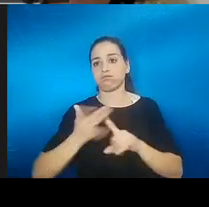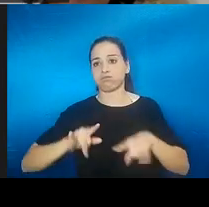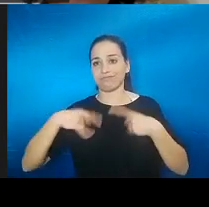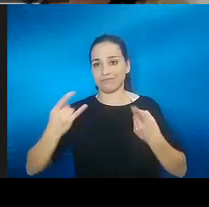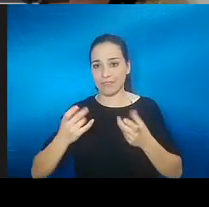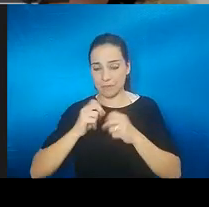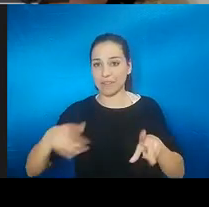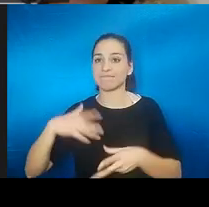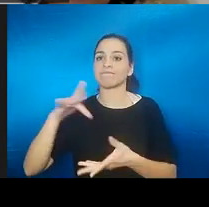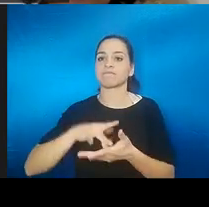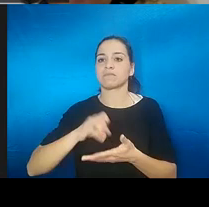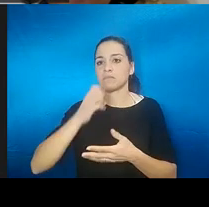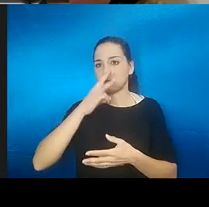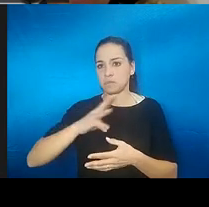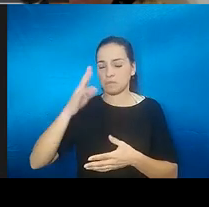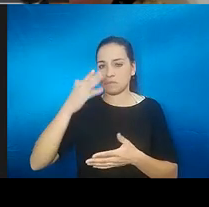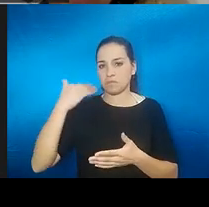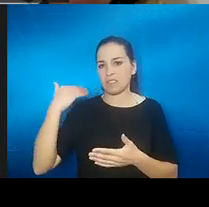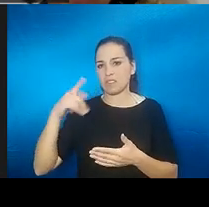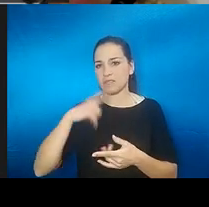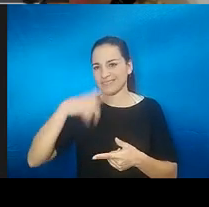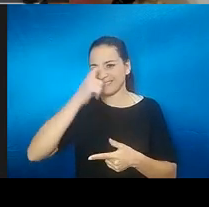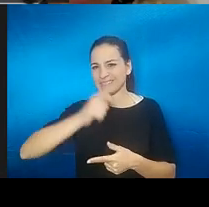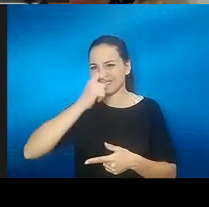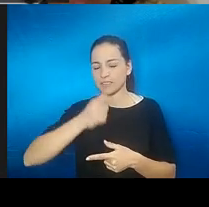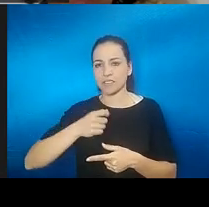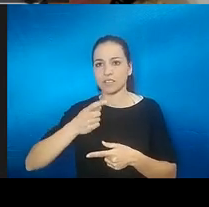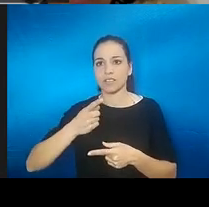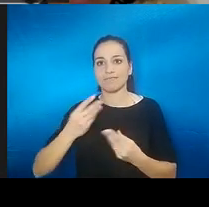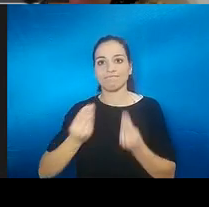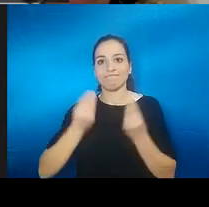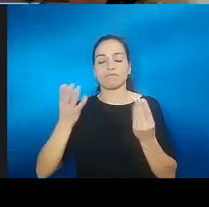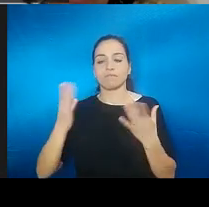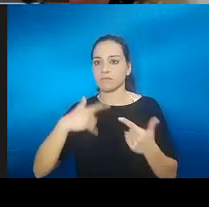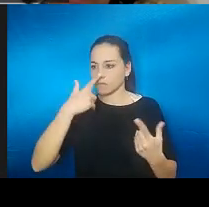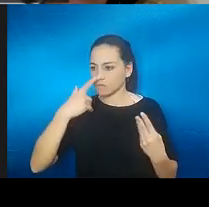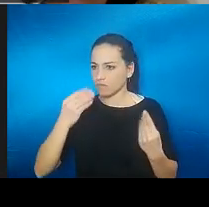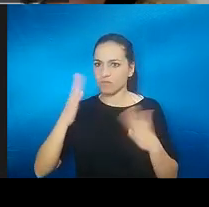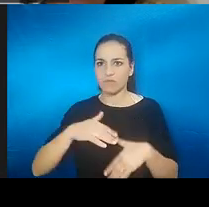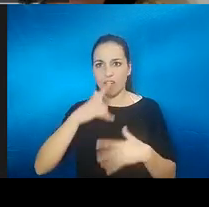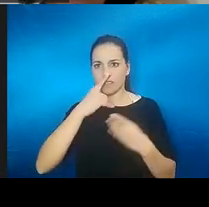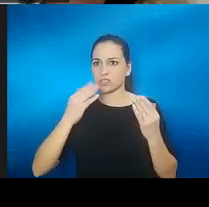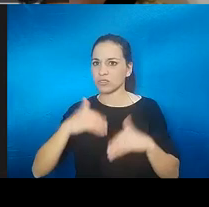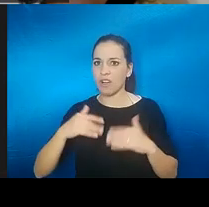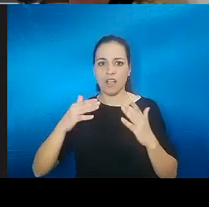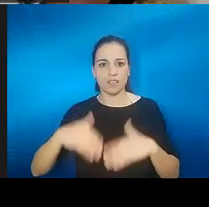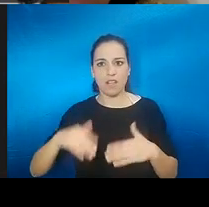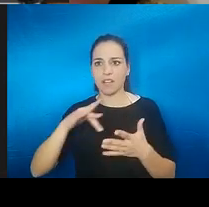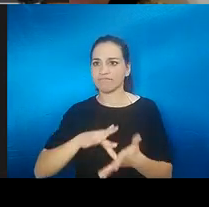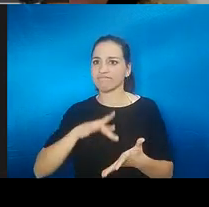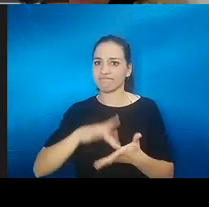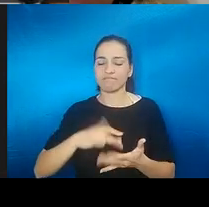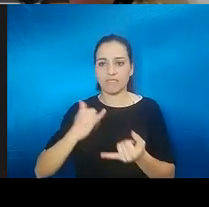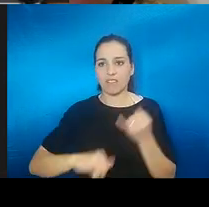constipado y no se me curaba bueno yo decía no vuelo sigo sin oler sigo sin oler entonces me hicieron un TAP